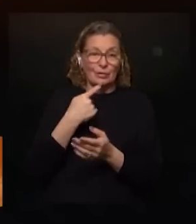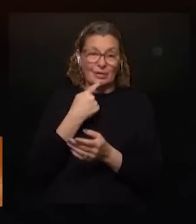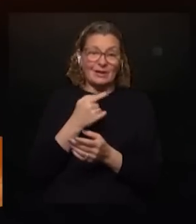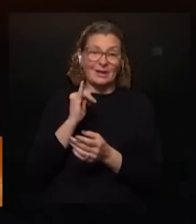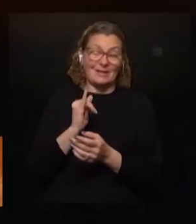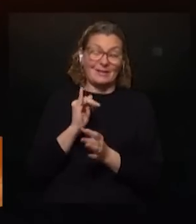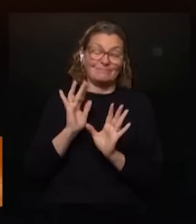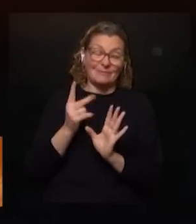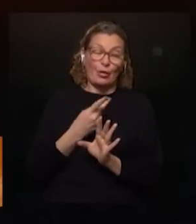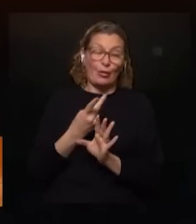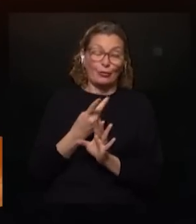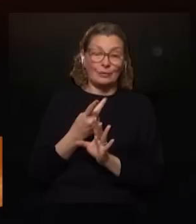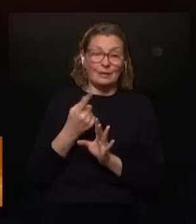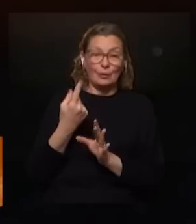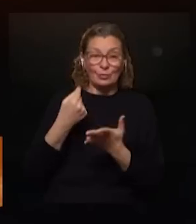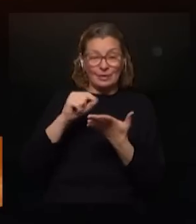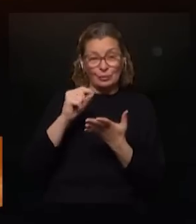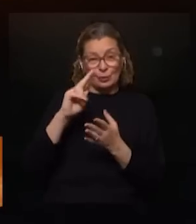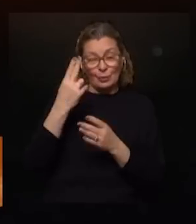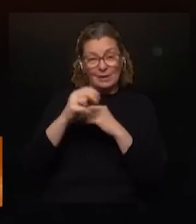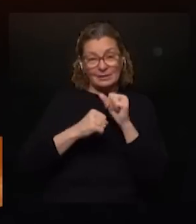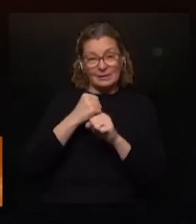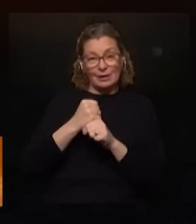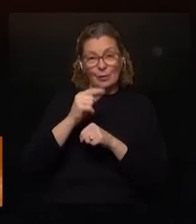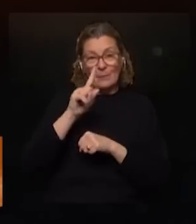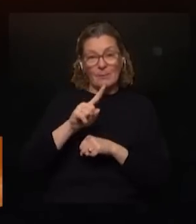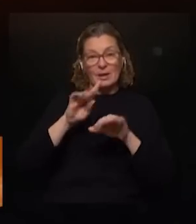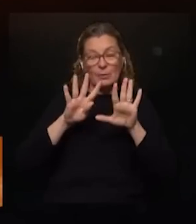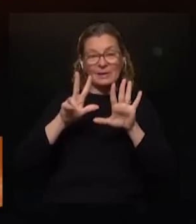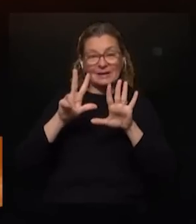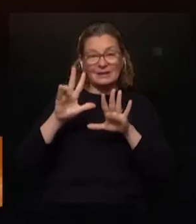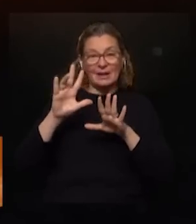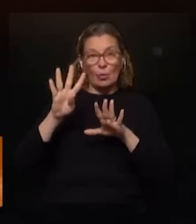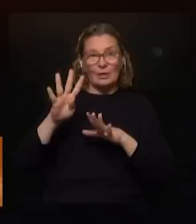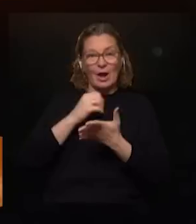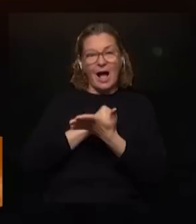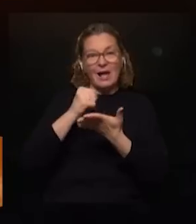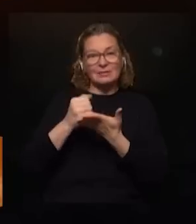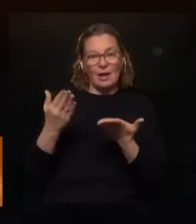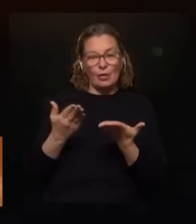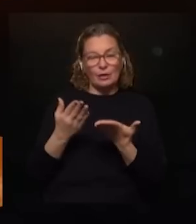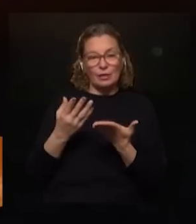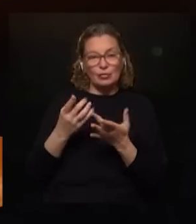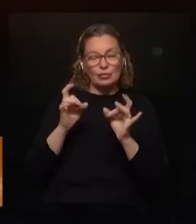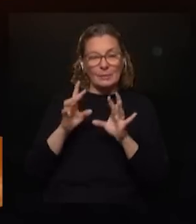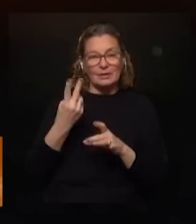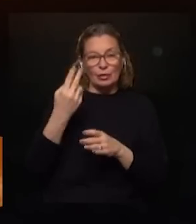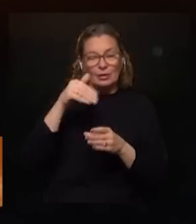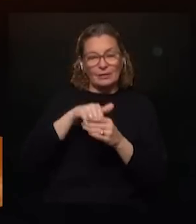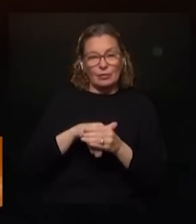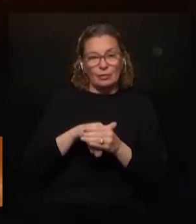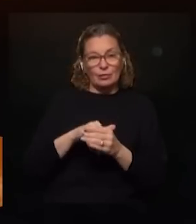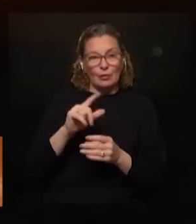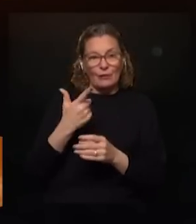dos y hay un dato en Uruguay desde 1934 a la fecha solamente en dos elecciones no hubo